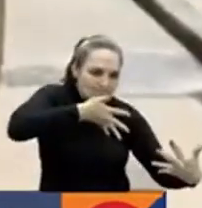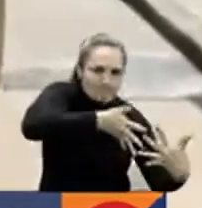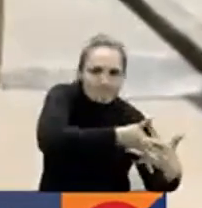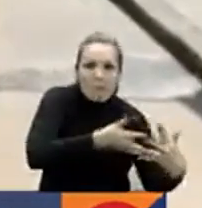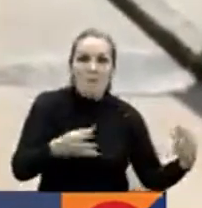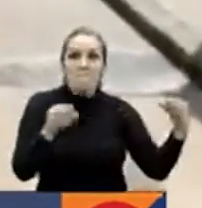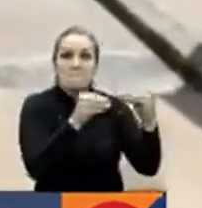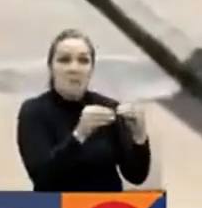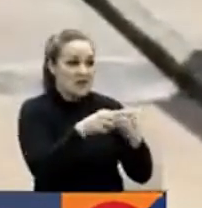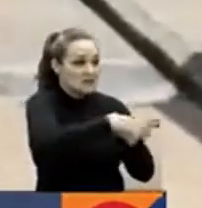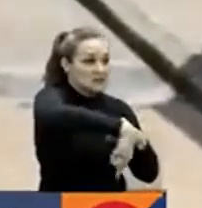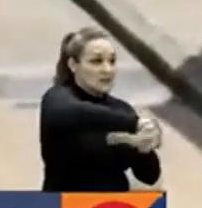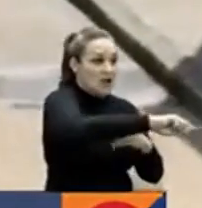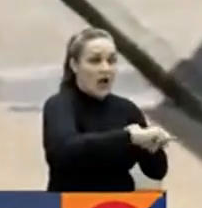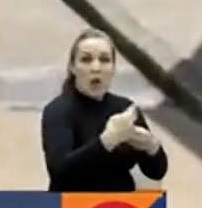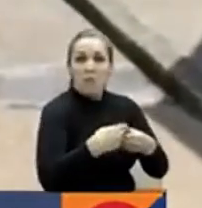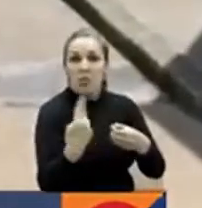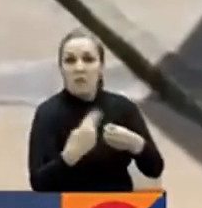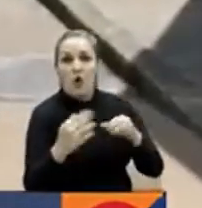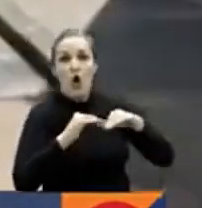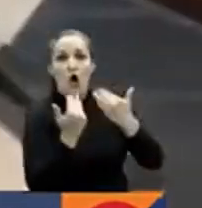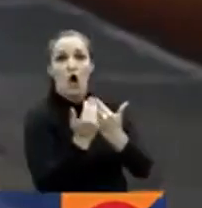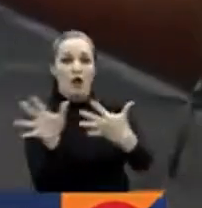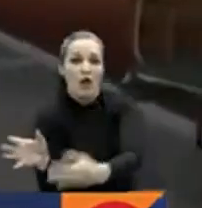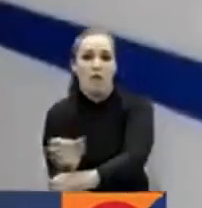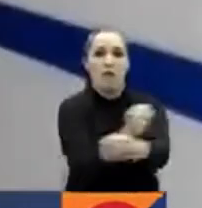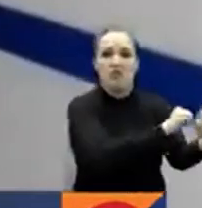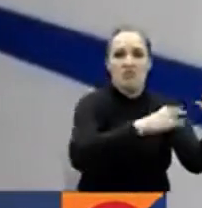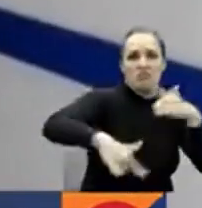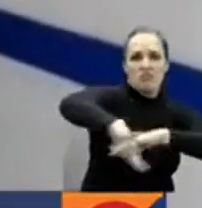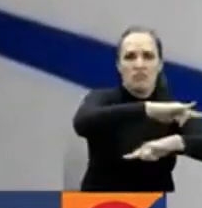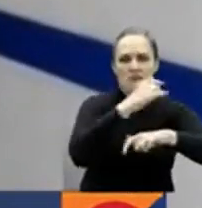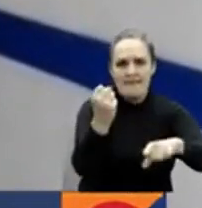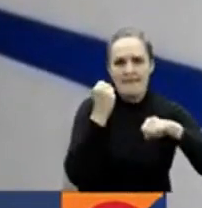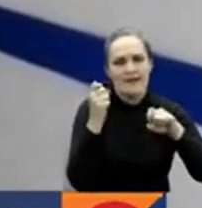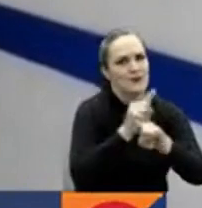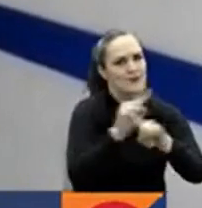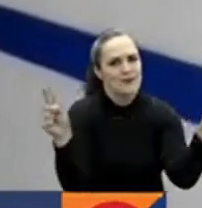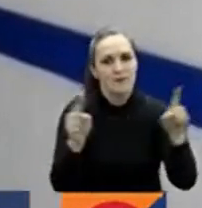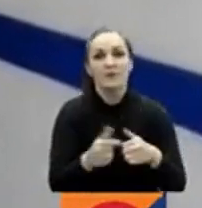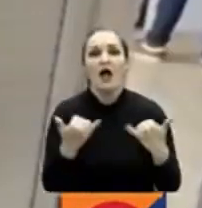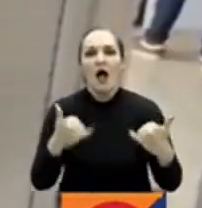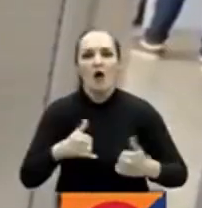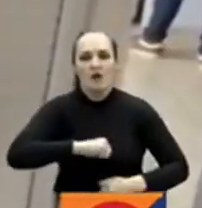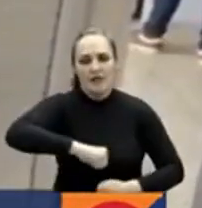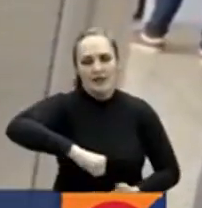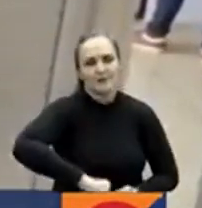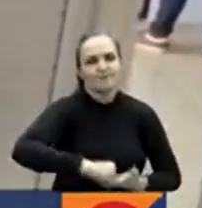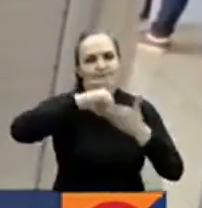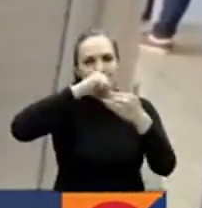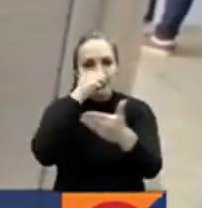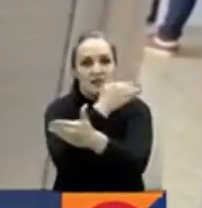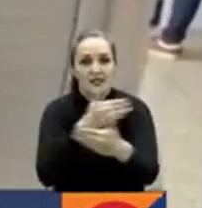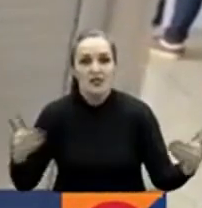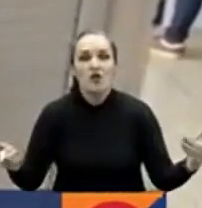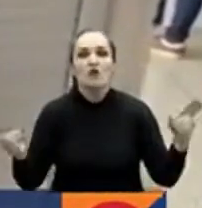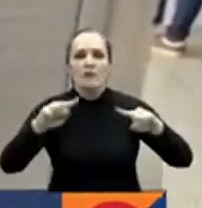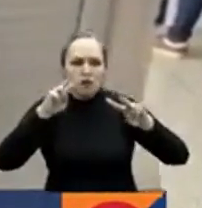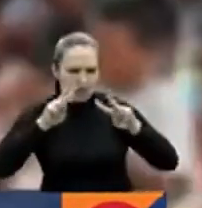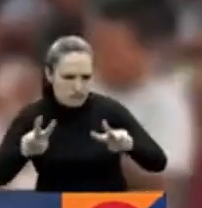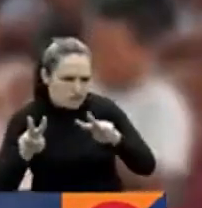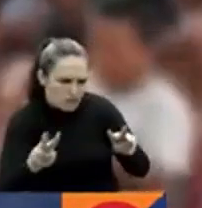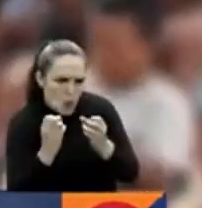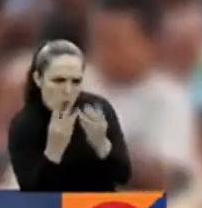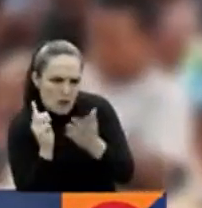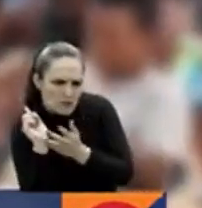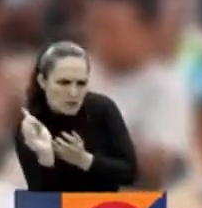Las autoridades intensificarán los operativos para restablecer los derechos de los menores de edad indígenas. El Observatorio de la Niñez será el encargado